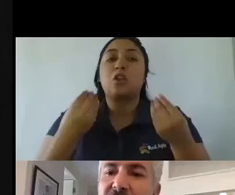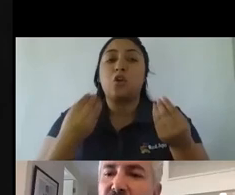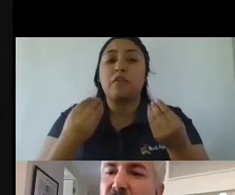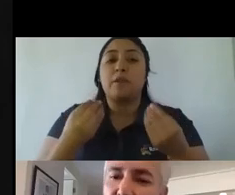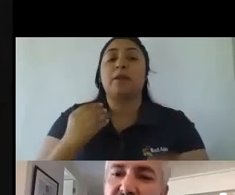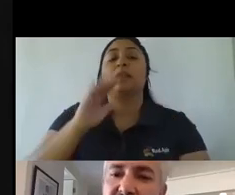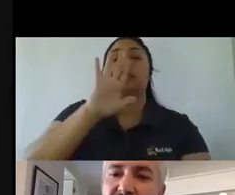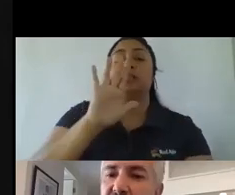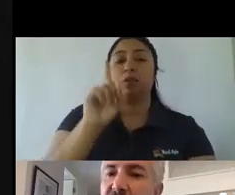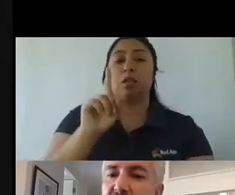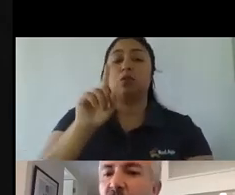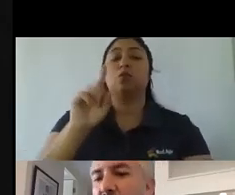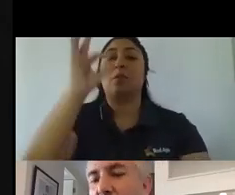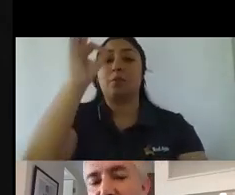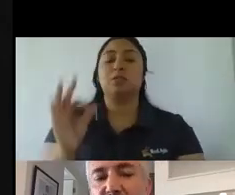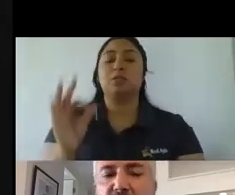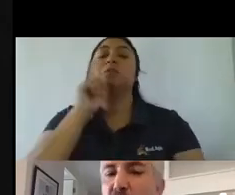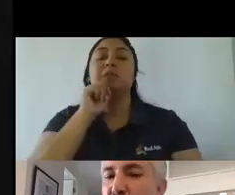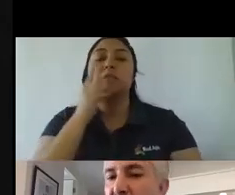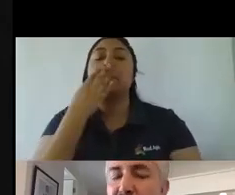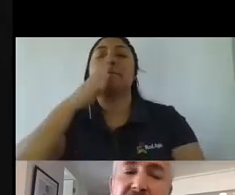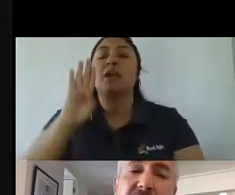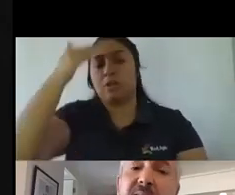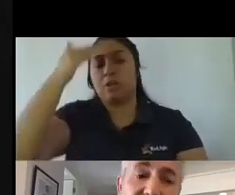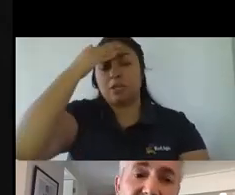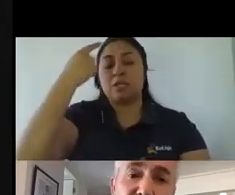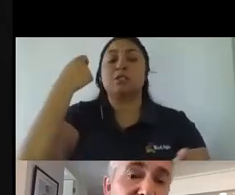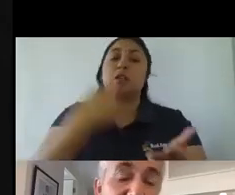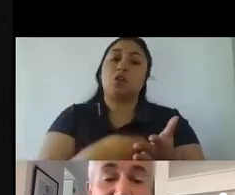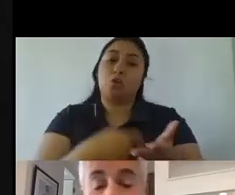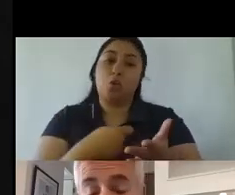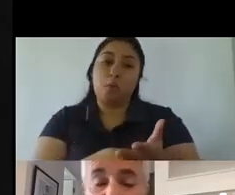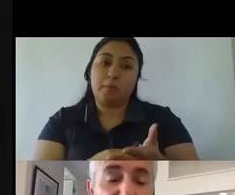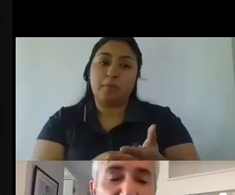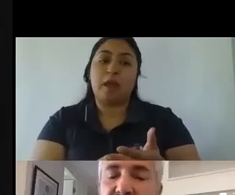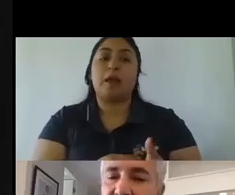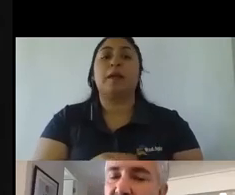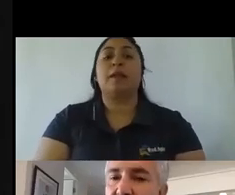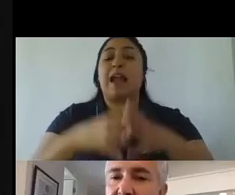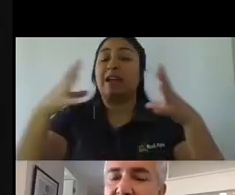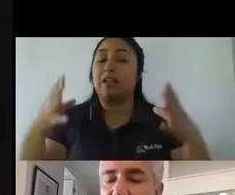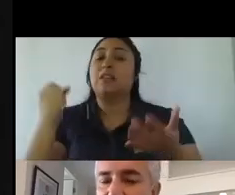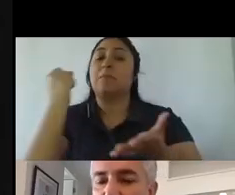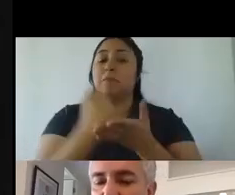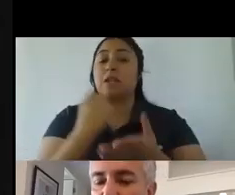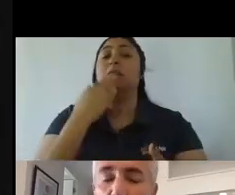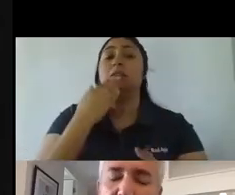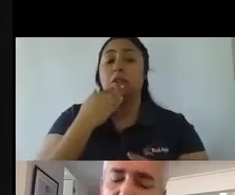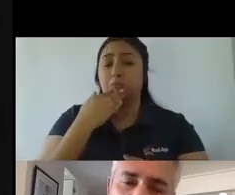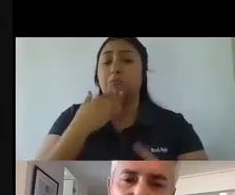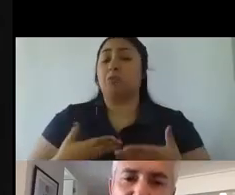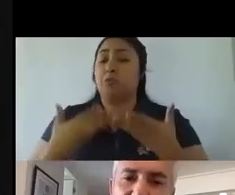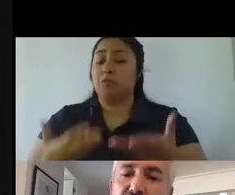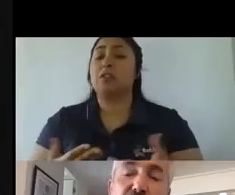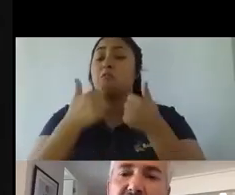ha tenido una mejor experiencia de compra con una pyme que unos marketplaces las grandes marcas algunas también ofrecen buenas experiencias de eso no hay ninguna duda